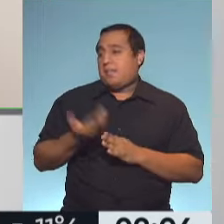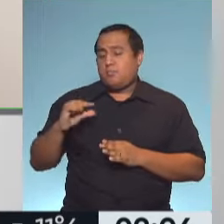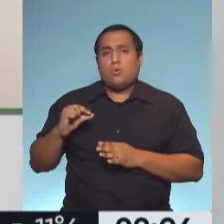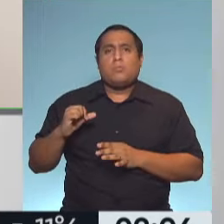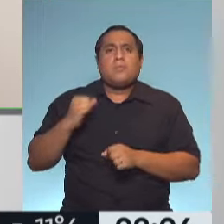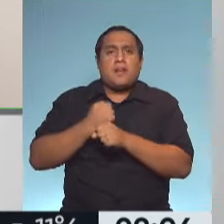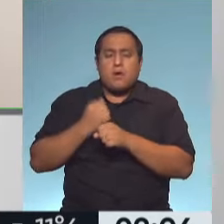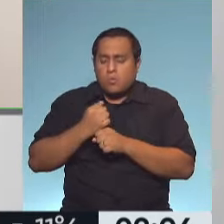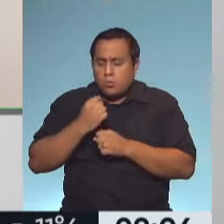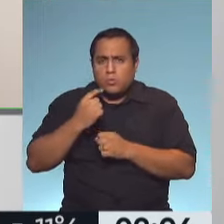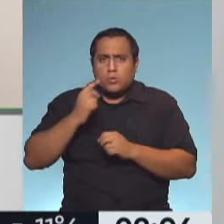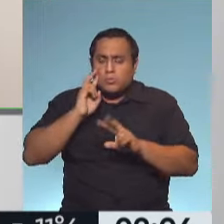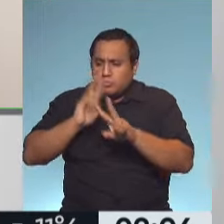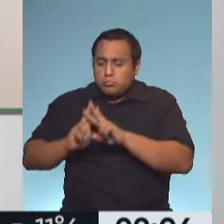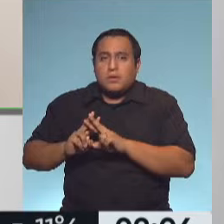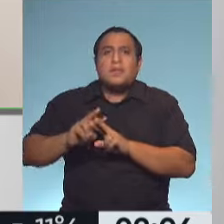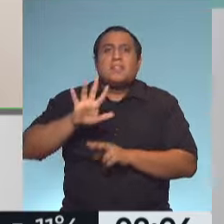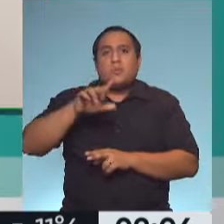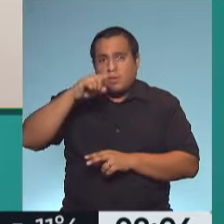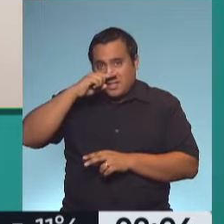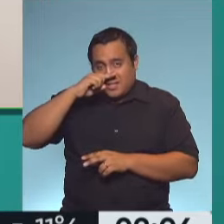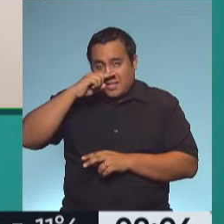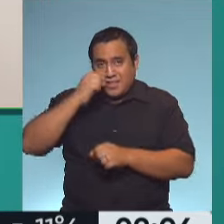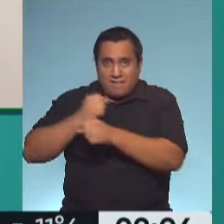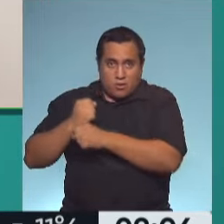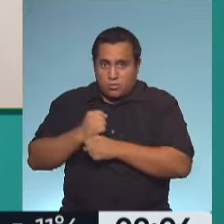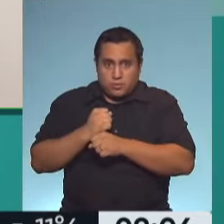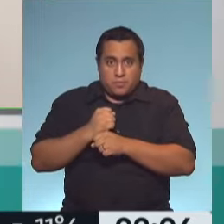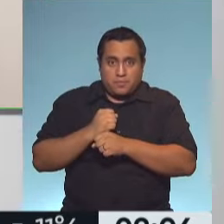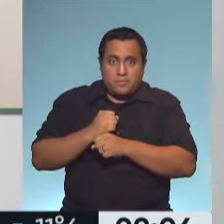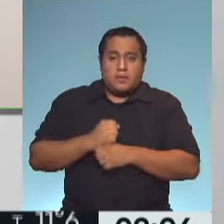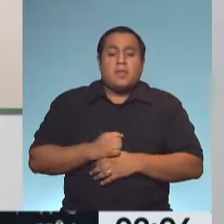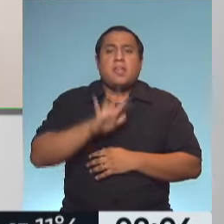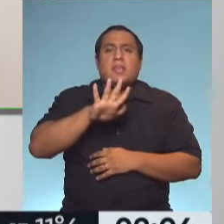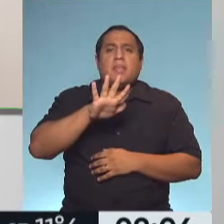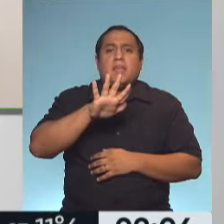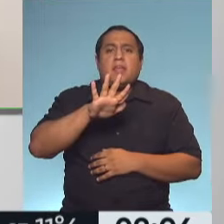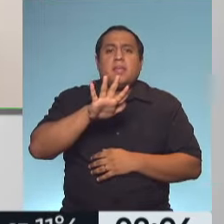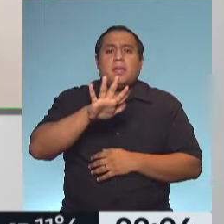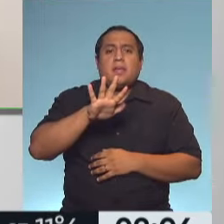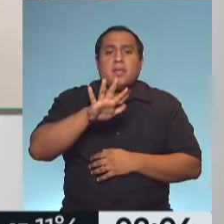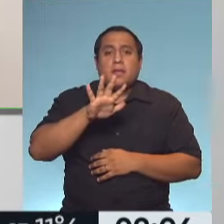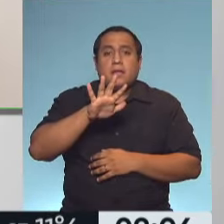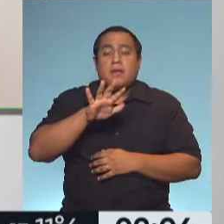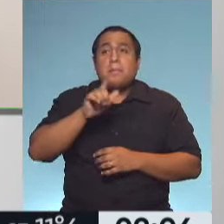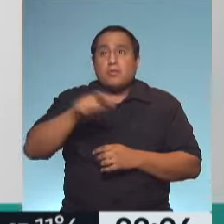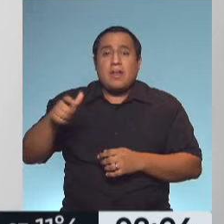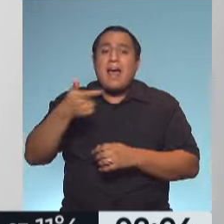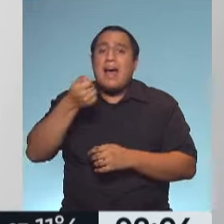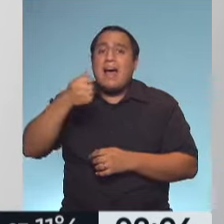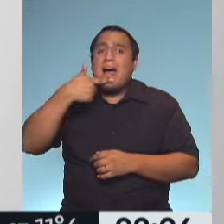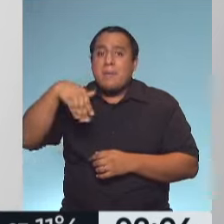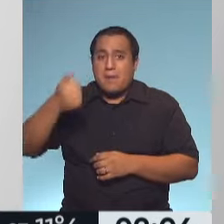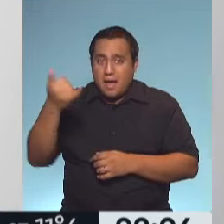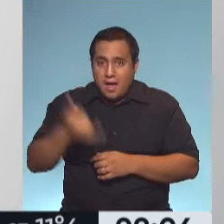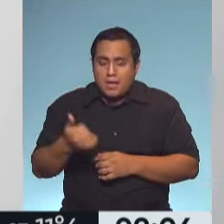revisión de 57 trabajos en todo el mundo, 500.000 pacientes y la buena noticia es que, no, los pacientes asmáticos al